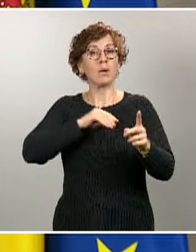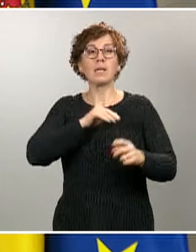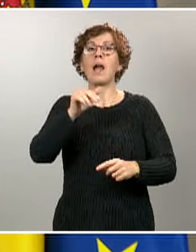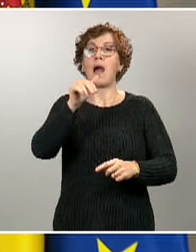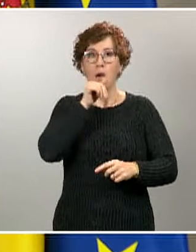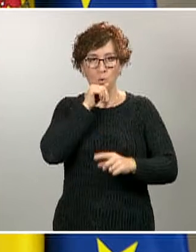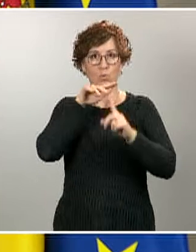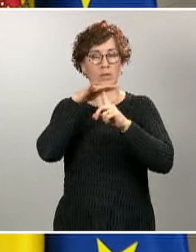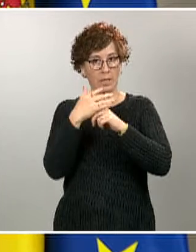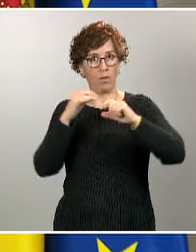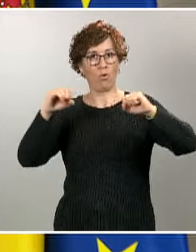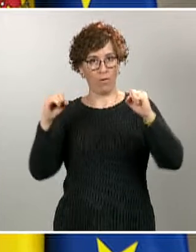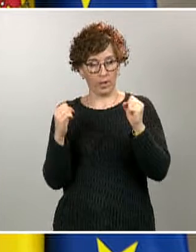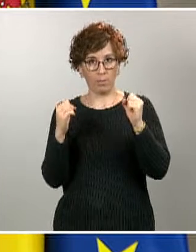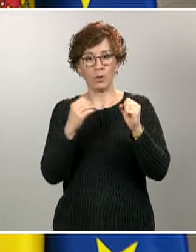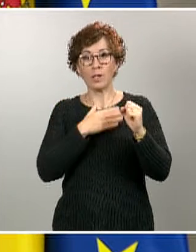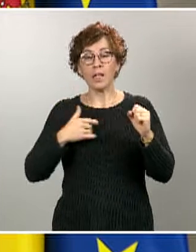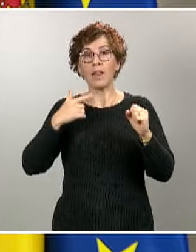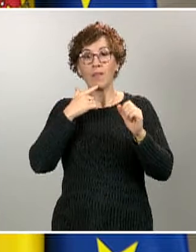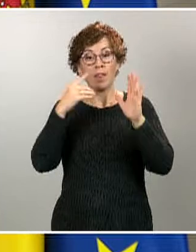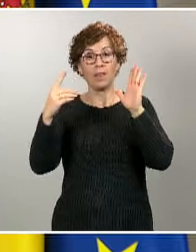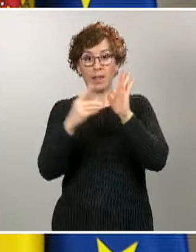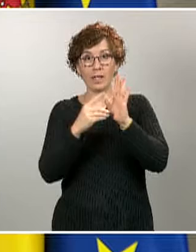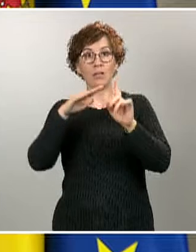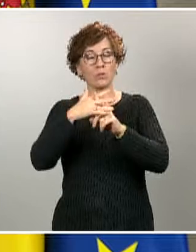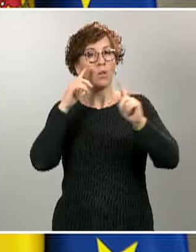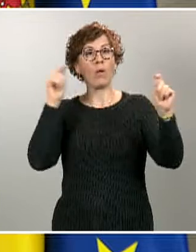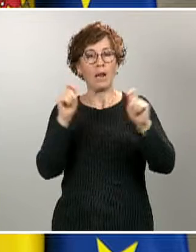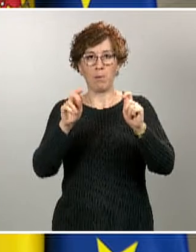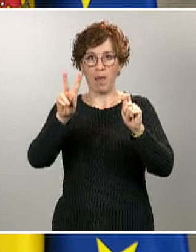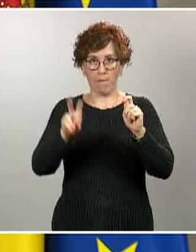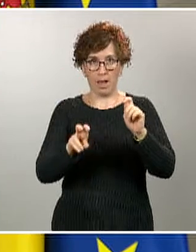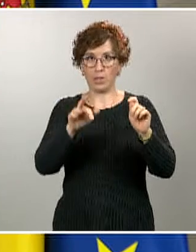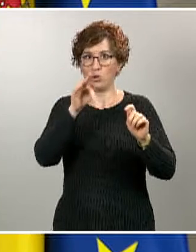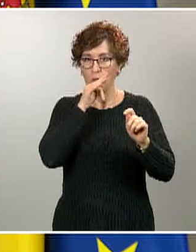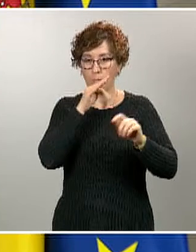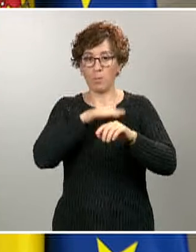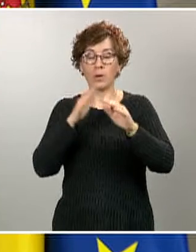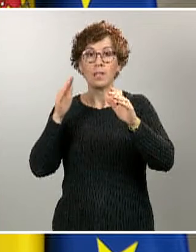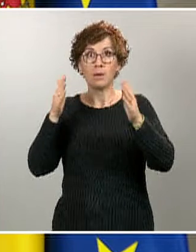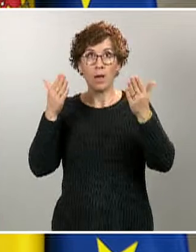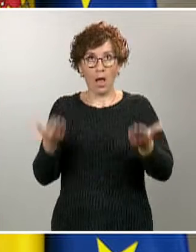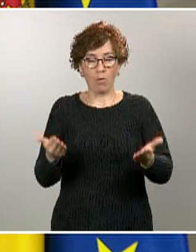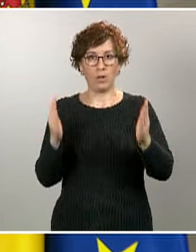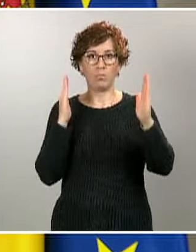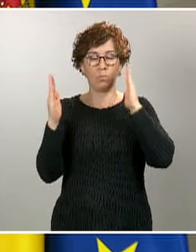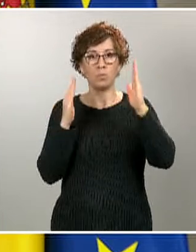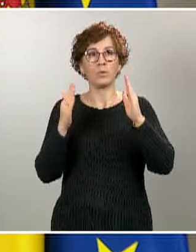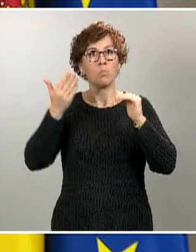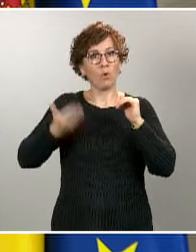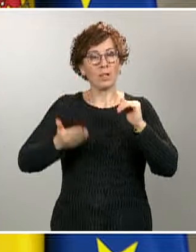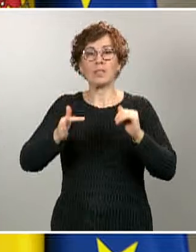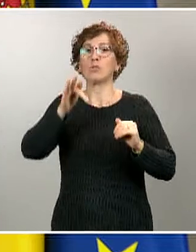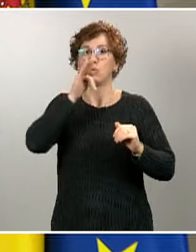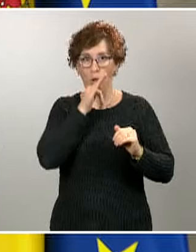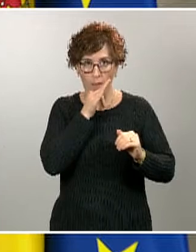vigente el decreto de estado de alarma, porque todavía estamos en una fase importante de la epidemia y seguimos, por tanto, indico, hasta como mínimo